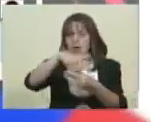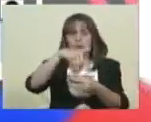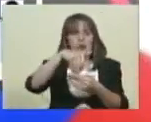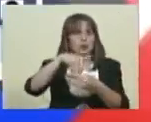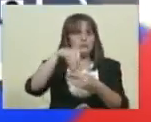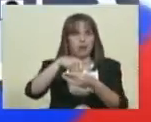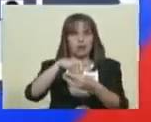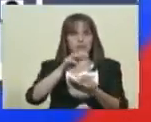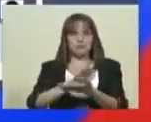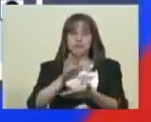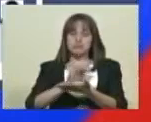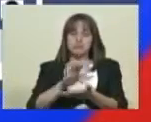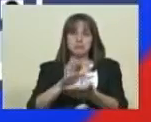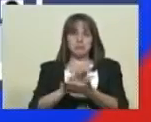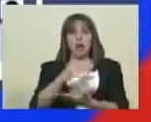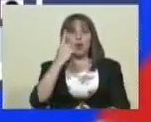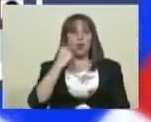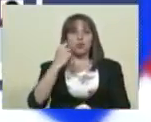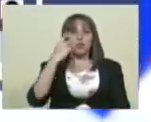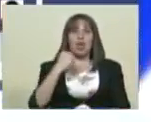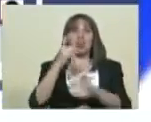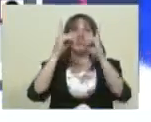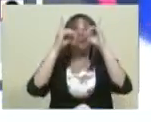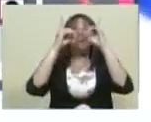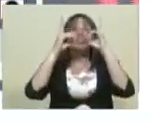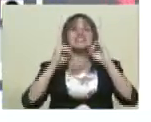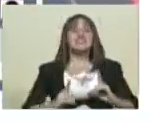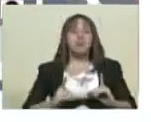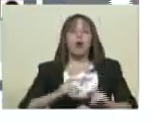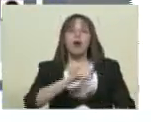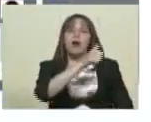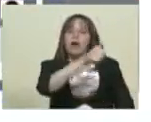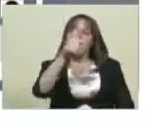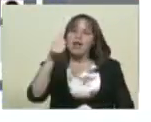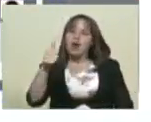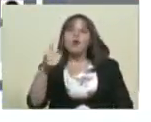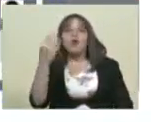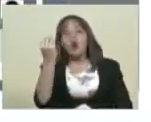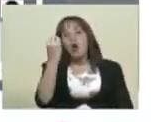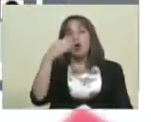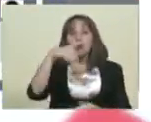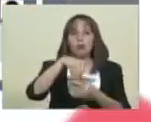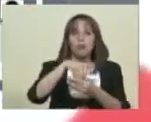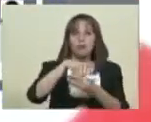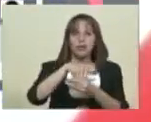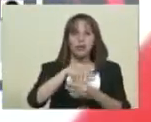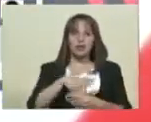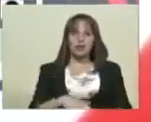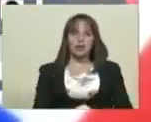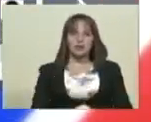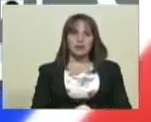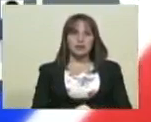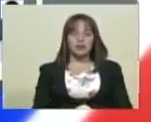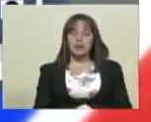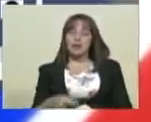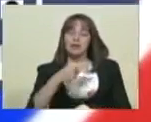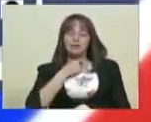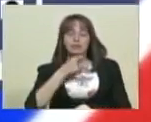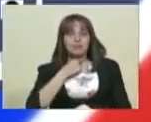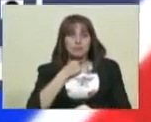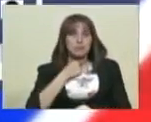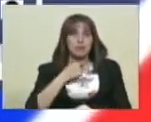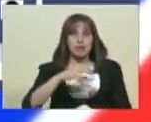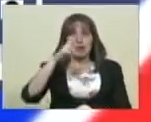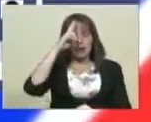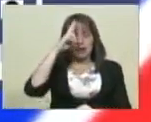Estamos acostumbrados a decidir nuestros destinos a través del voto. Lo dije esta tarde y lo reitero. Una